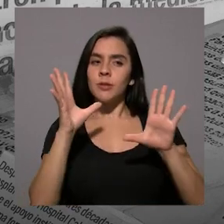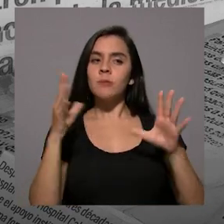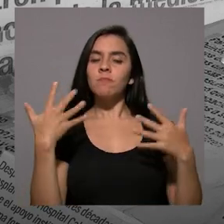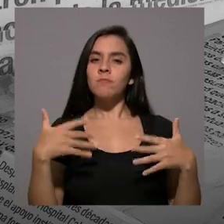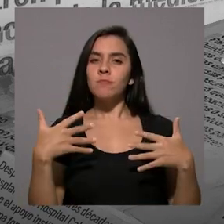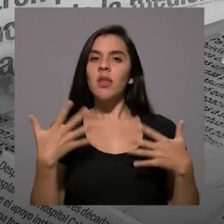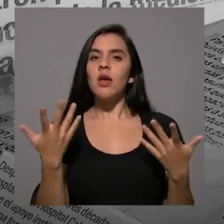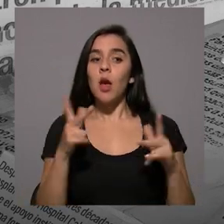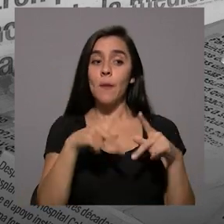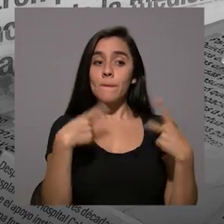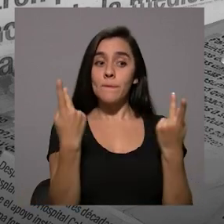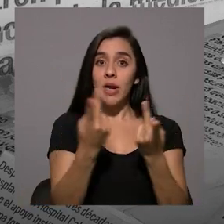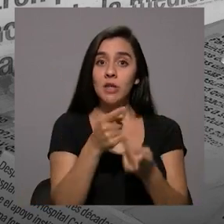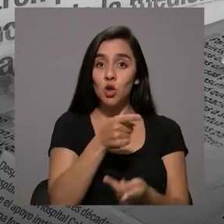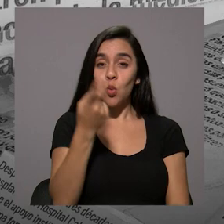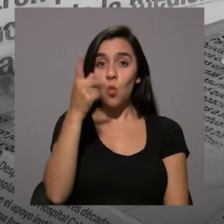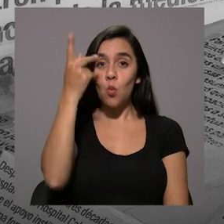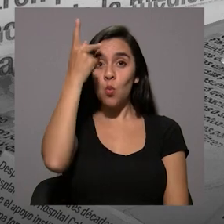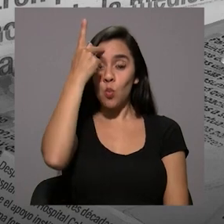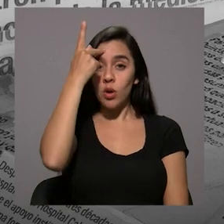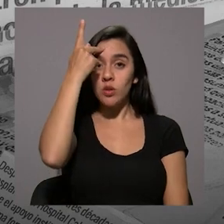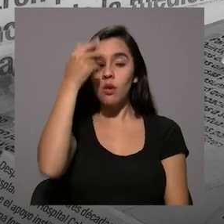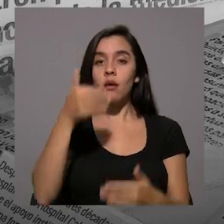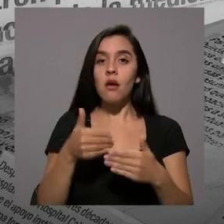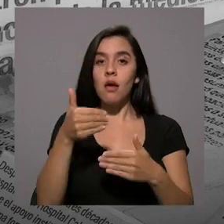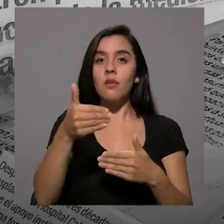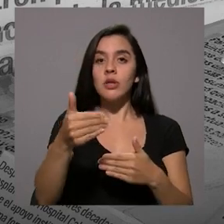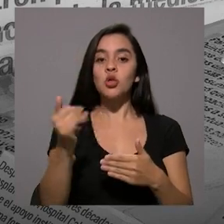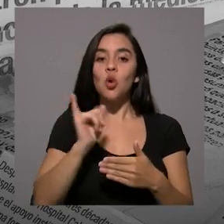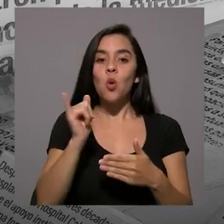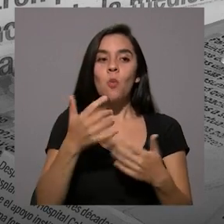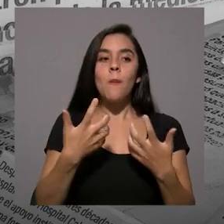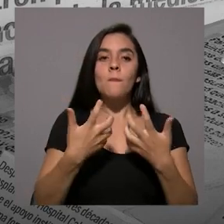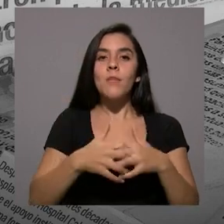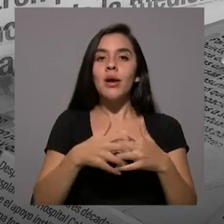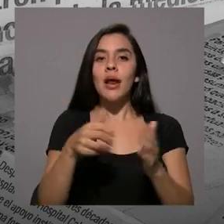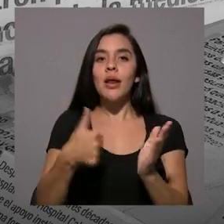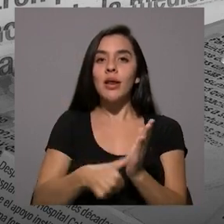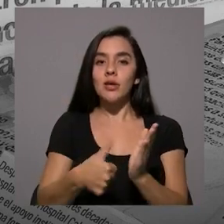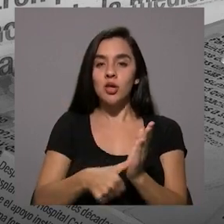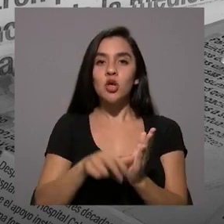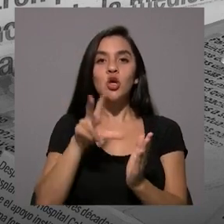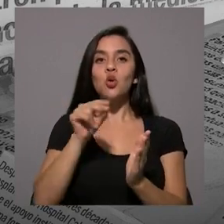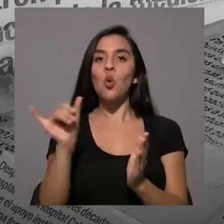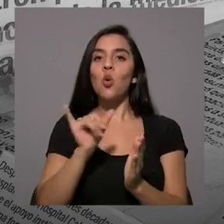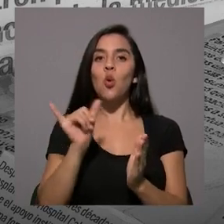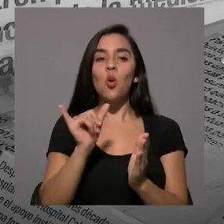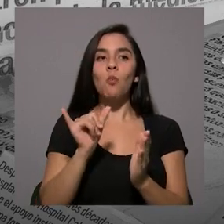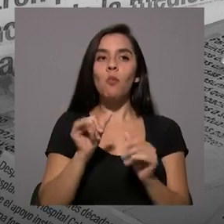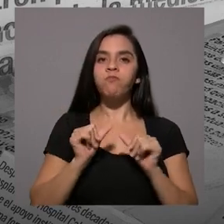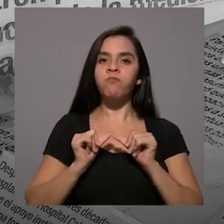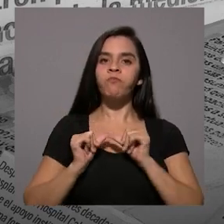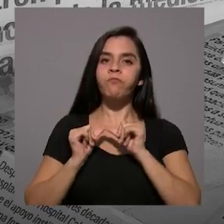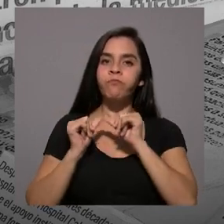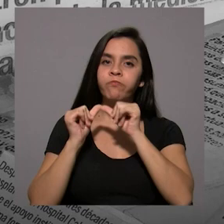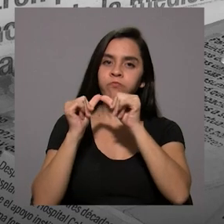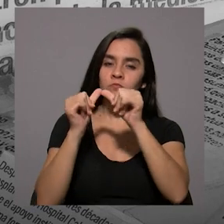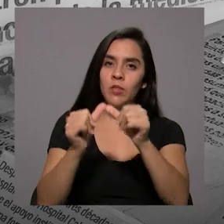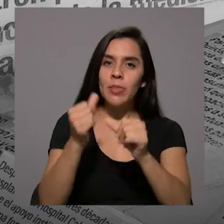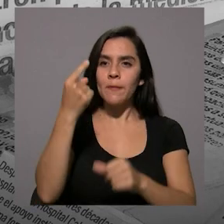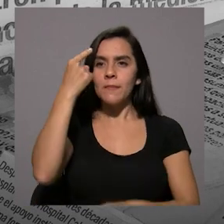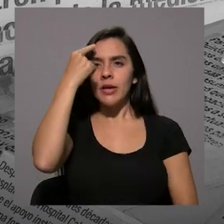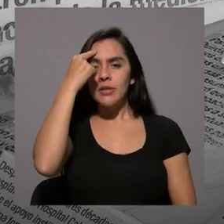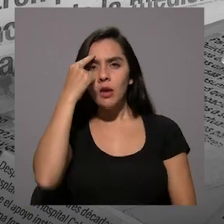acordamos cómo los partidos políticos cada vez más se conforman como maquinarias electorales y no como instancias permanentes de